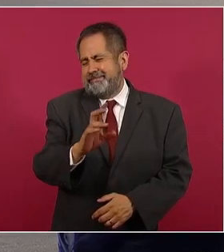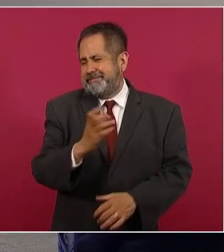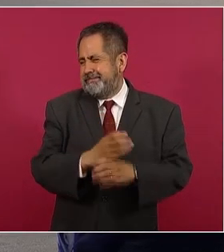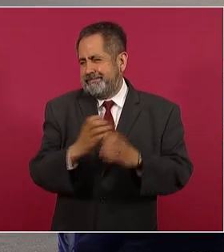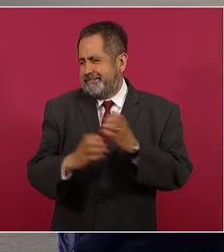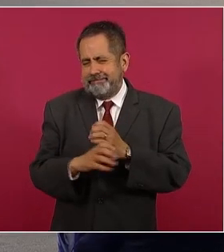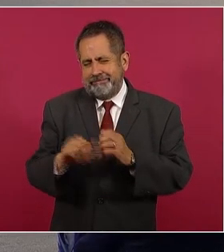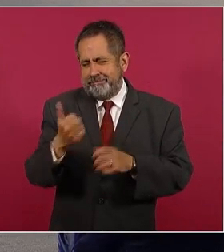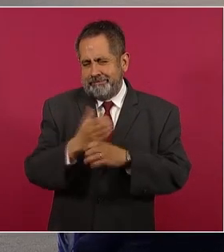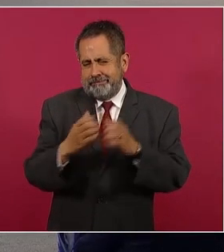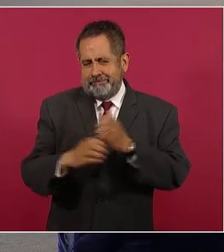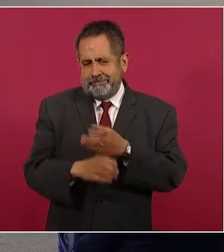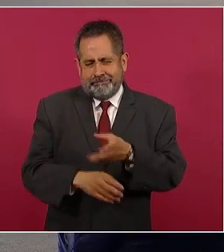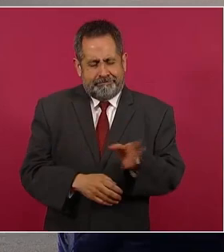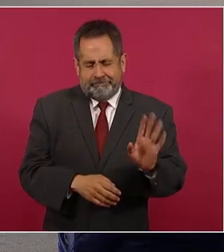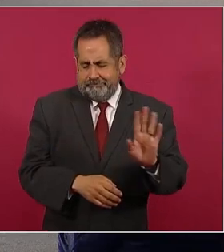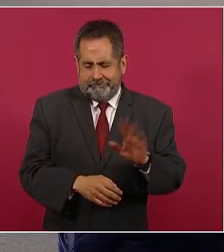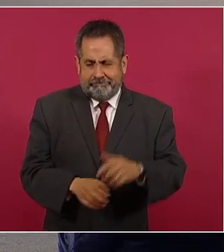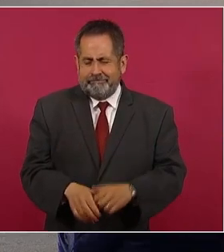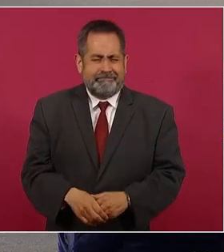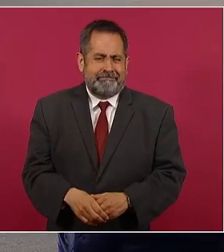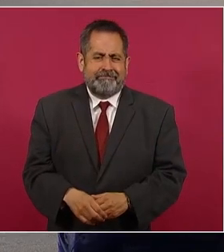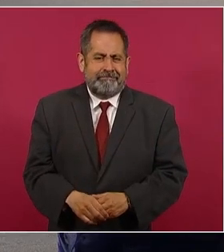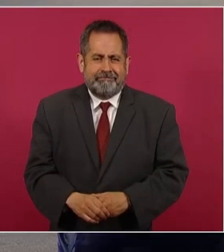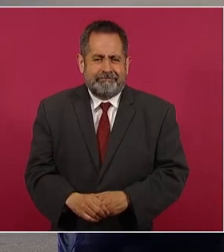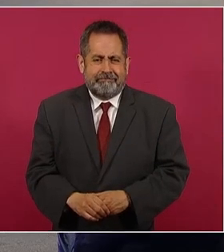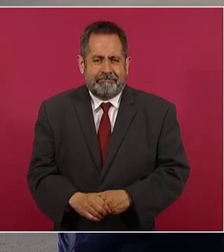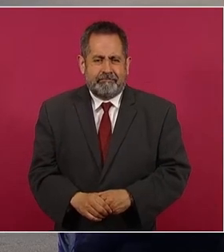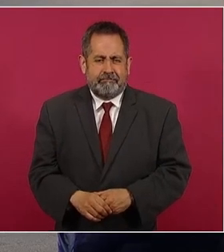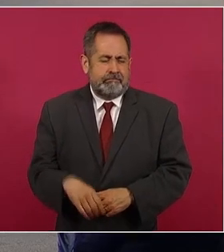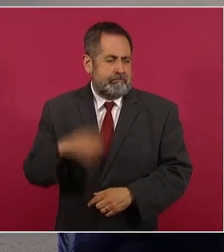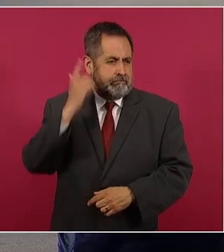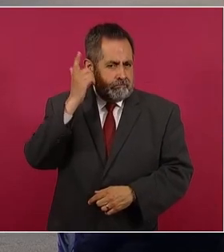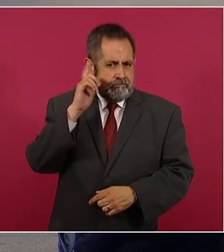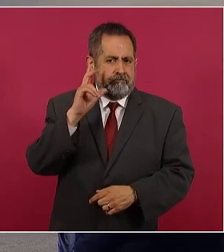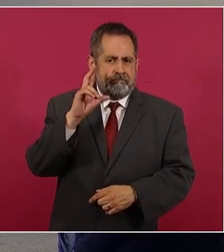y no haya